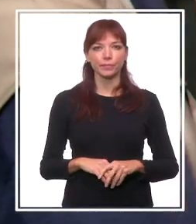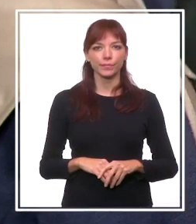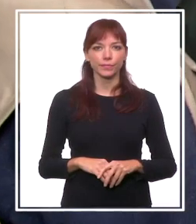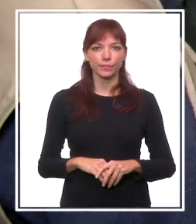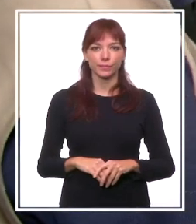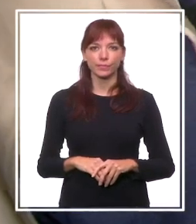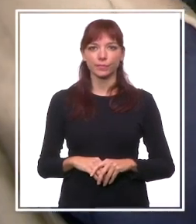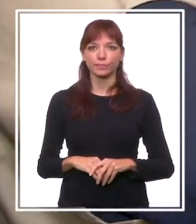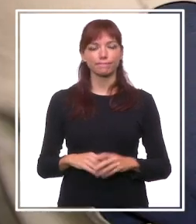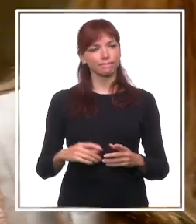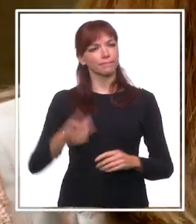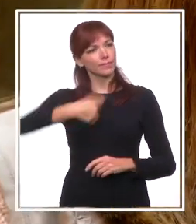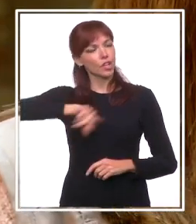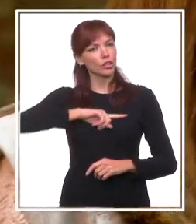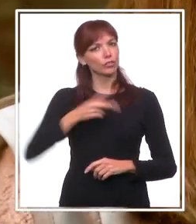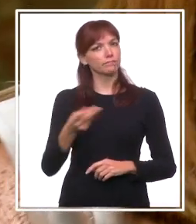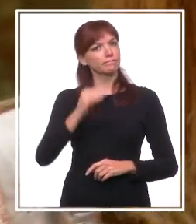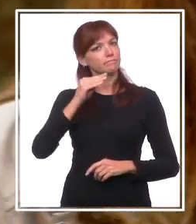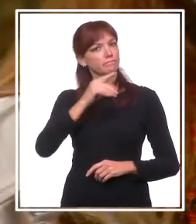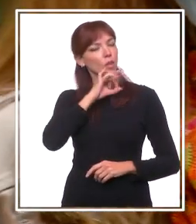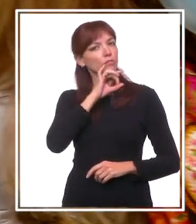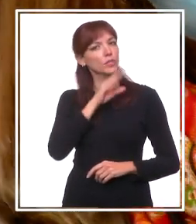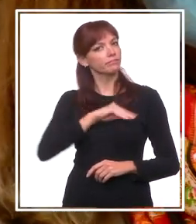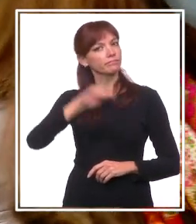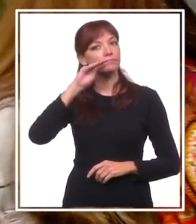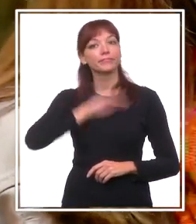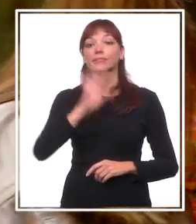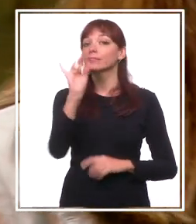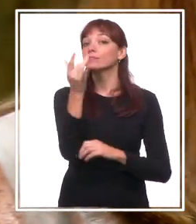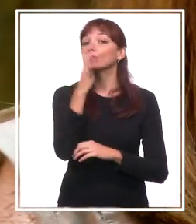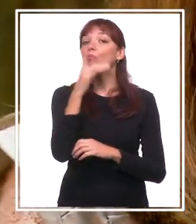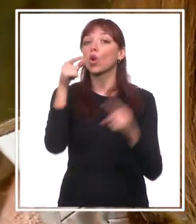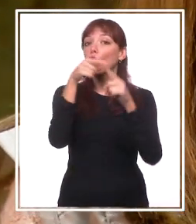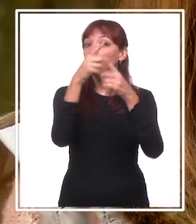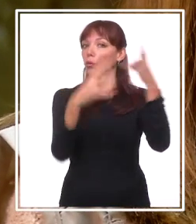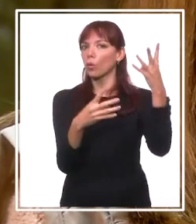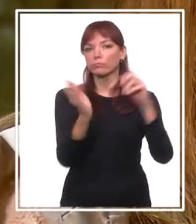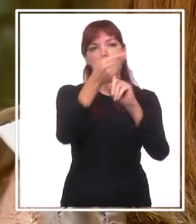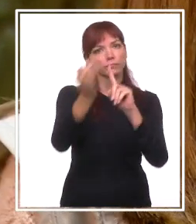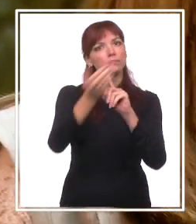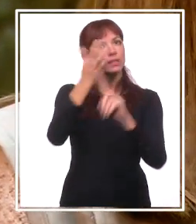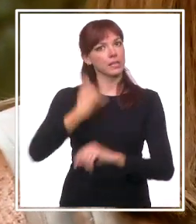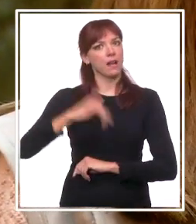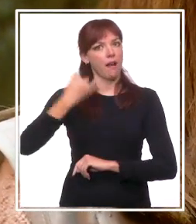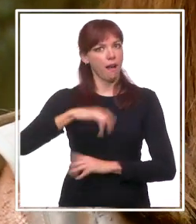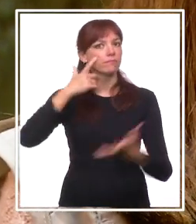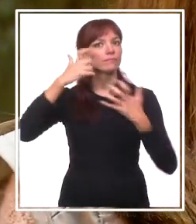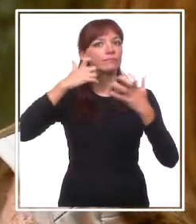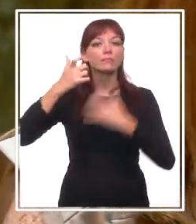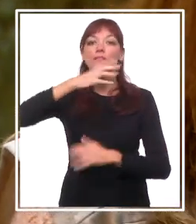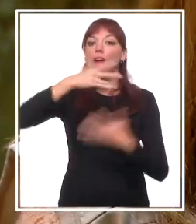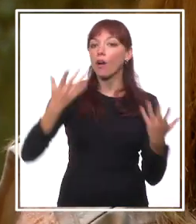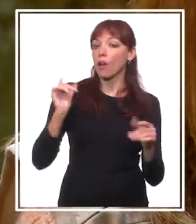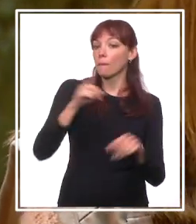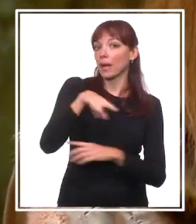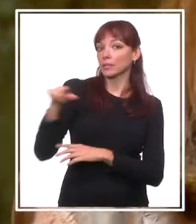Estamos bastante contentos con como se están cumpliendo muchos de los objetivos. Estamos teniendo en